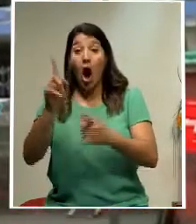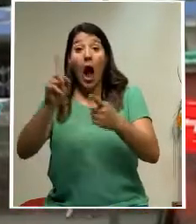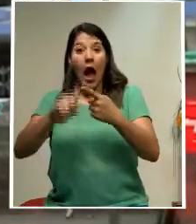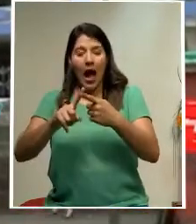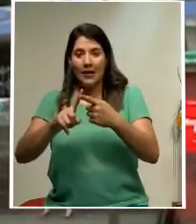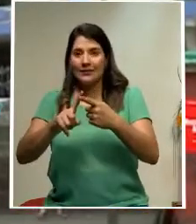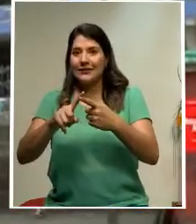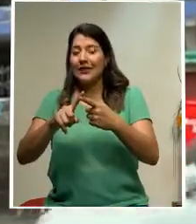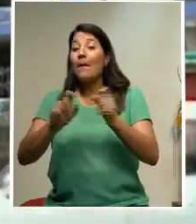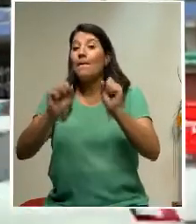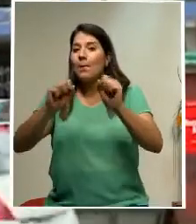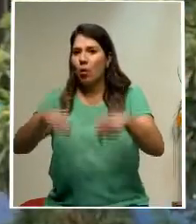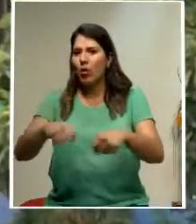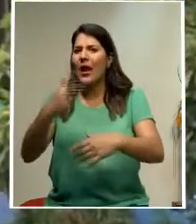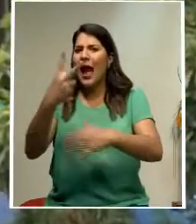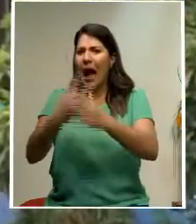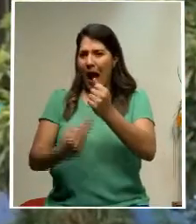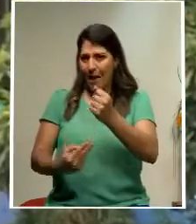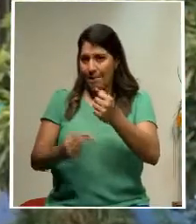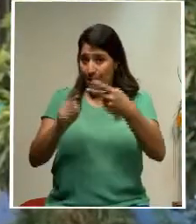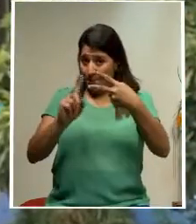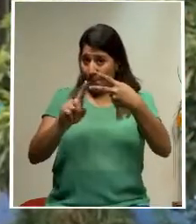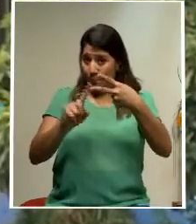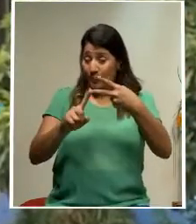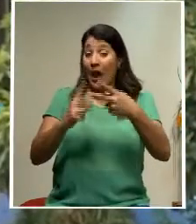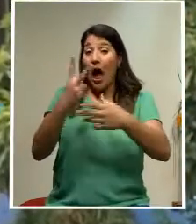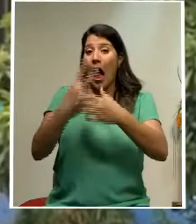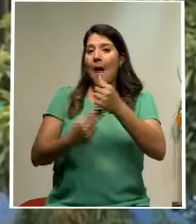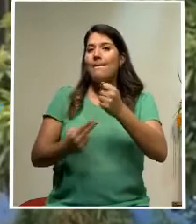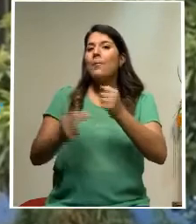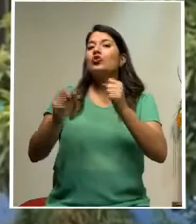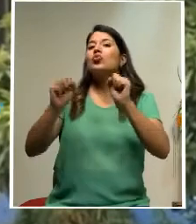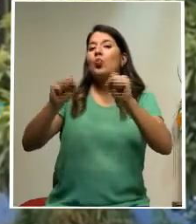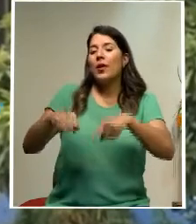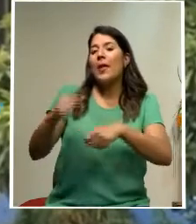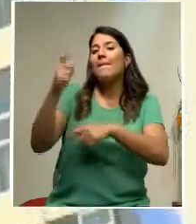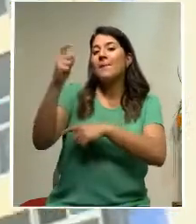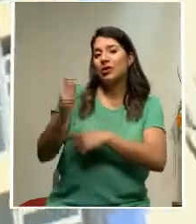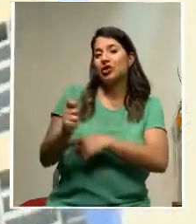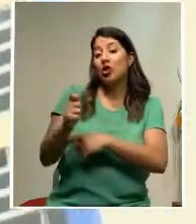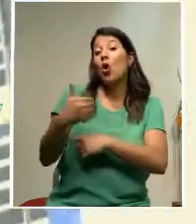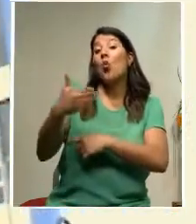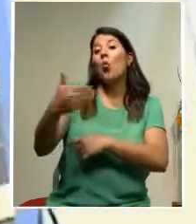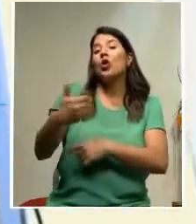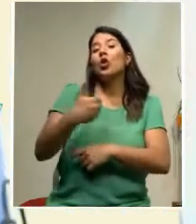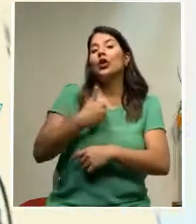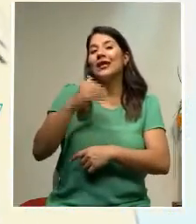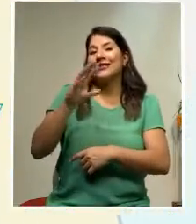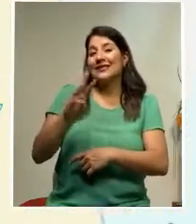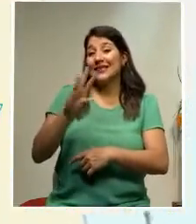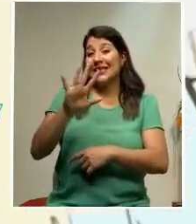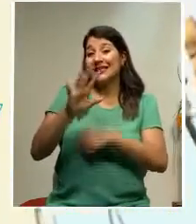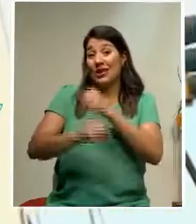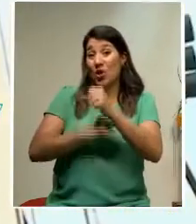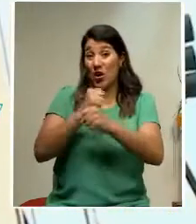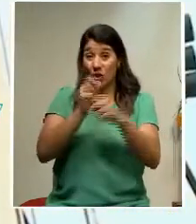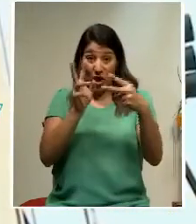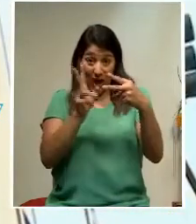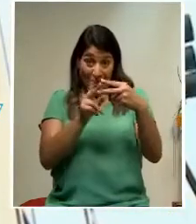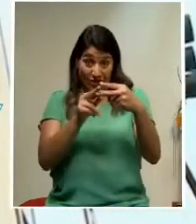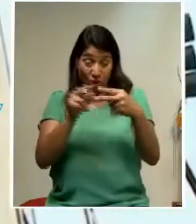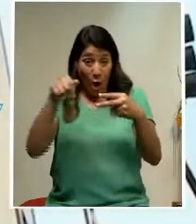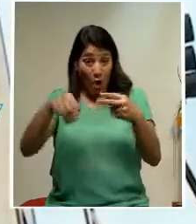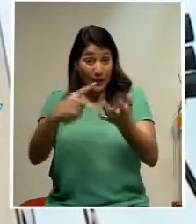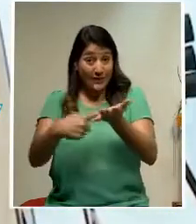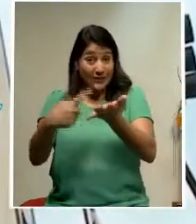65 años son parte de las propuestas que la tarde de este jueves discutió la Junta Directiva de la Caja Costarricense del Seguro Social.